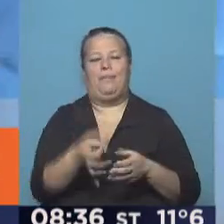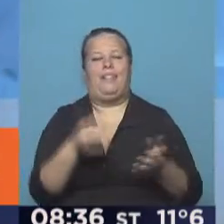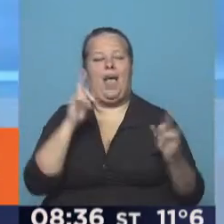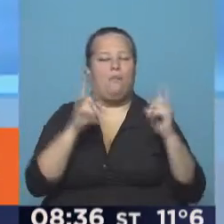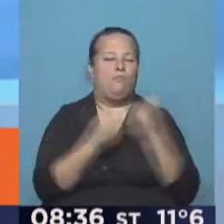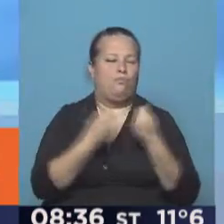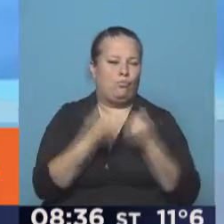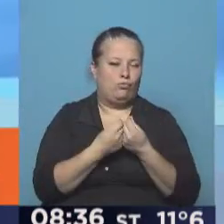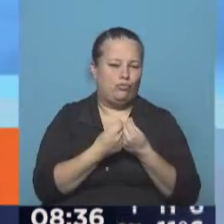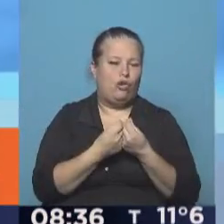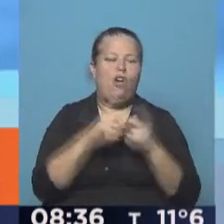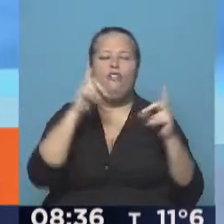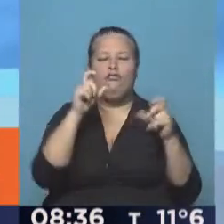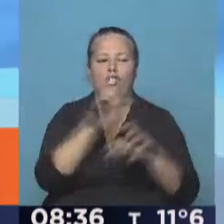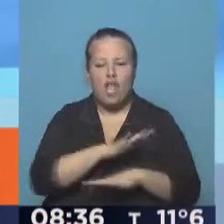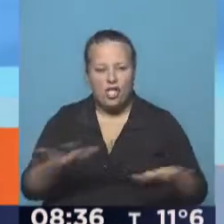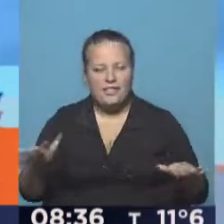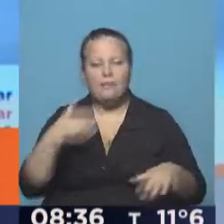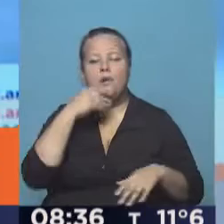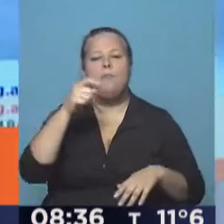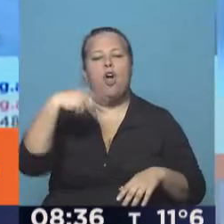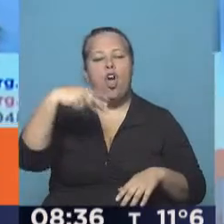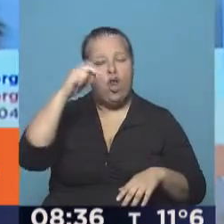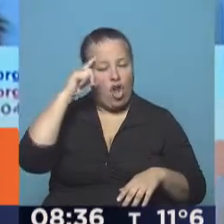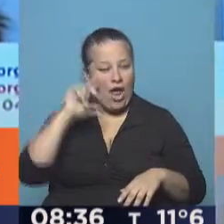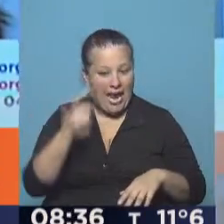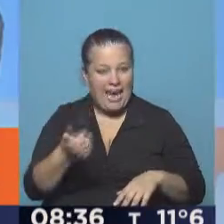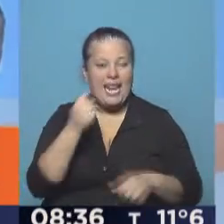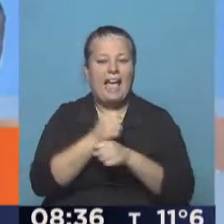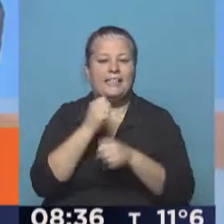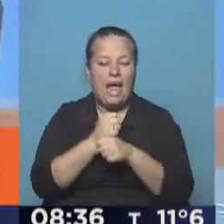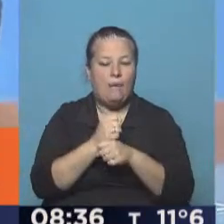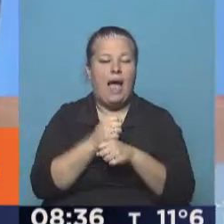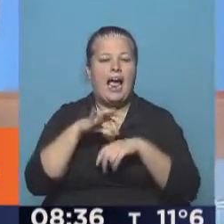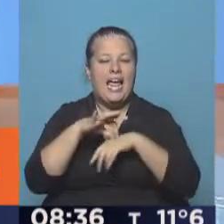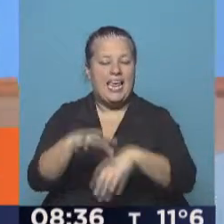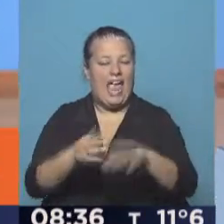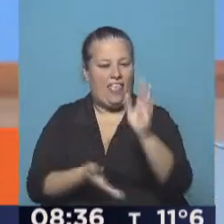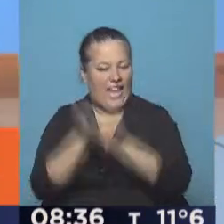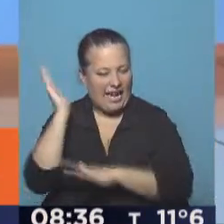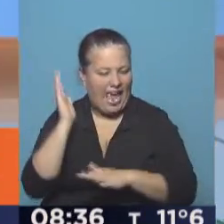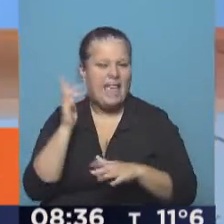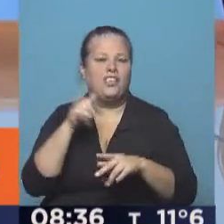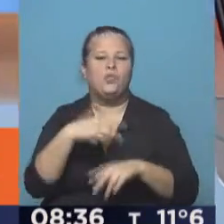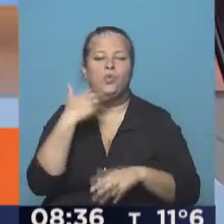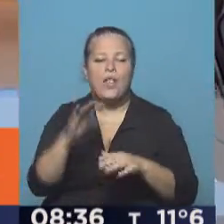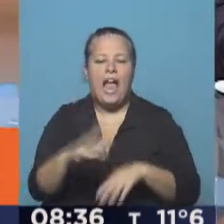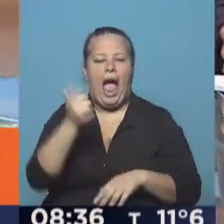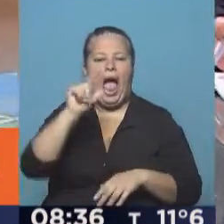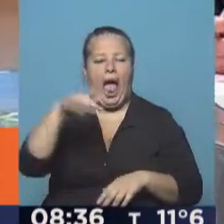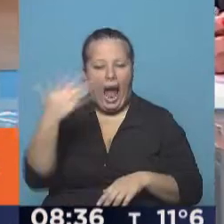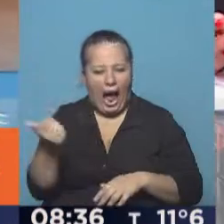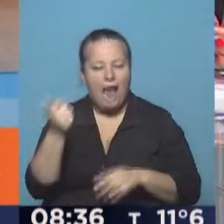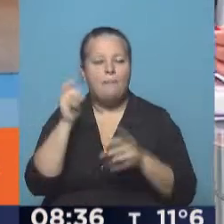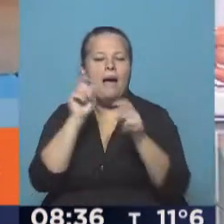casos, fotos de chicos, Noelia, por ejemplo, que está trabajando en Guía Egreso y con su niña Alma está